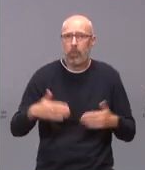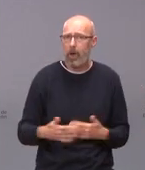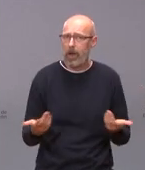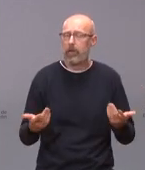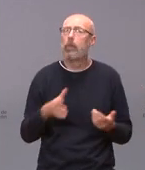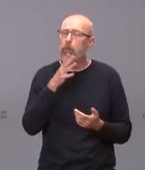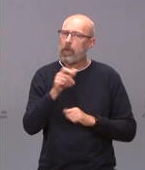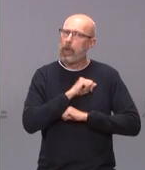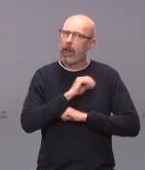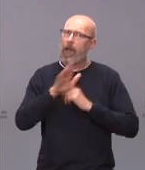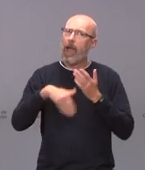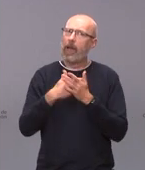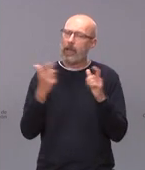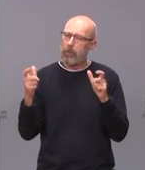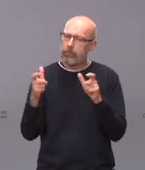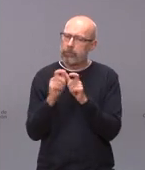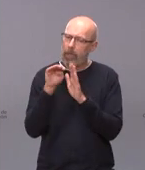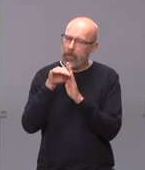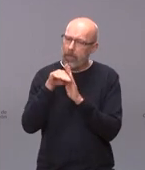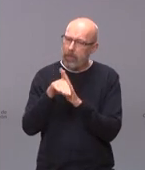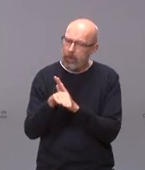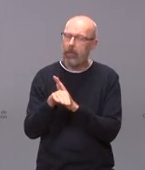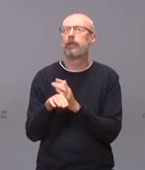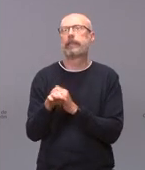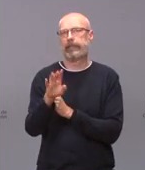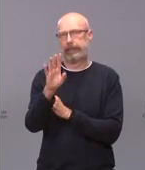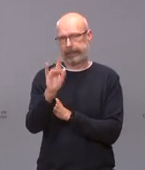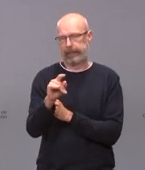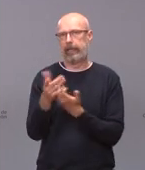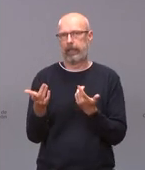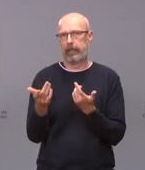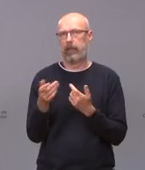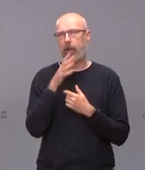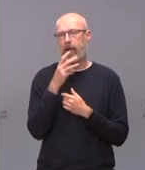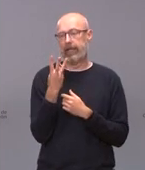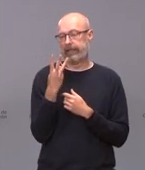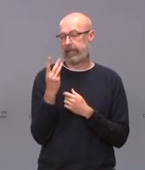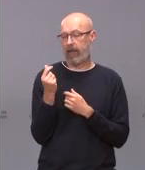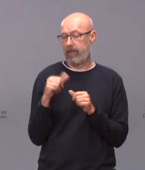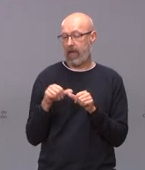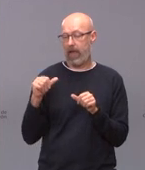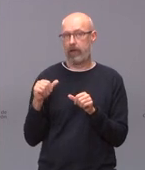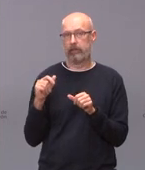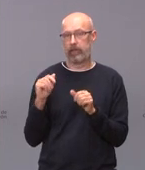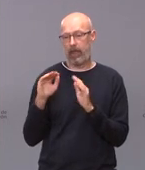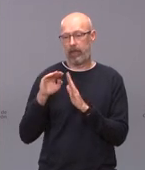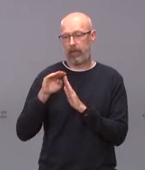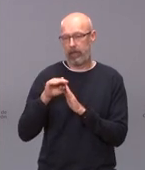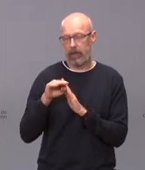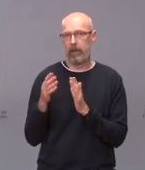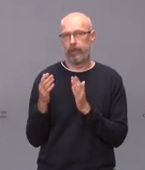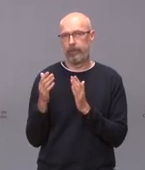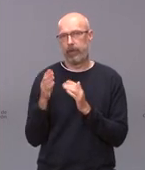situación de descenso hoy hemos visto estos llevamos tres días es un poquito pronto para echar campanas al vuelo en que